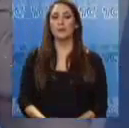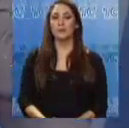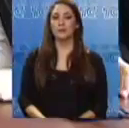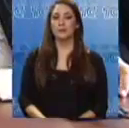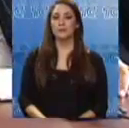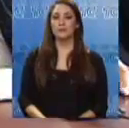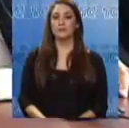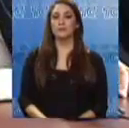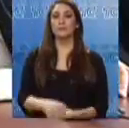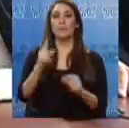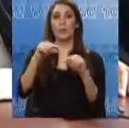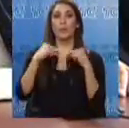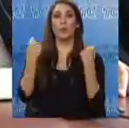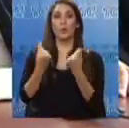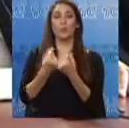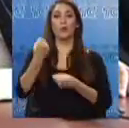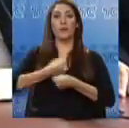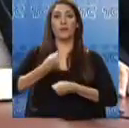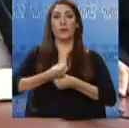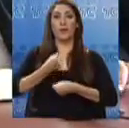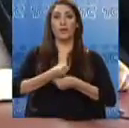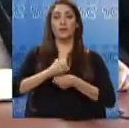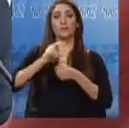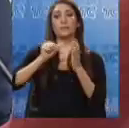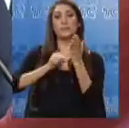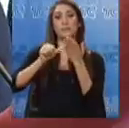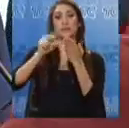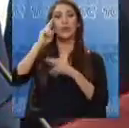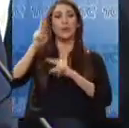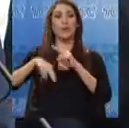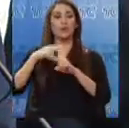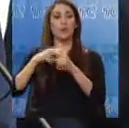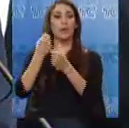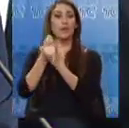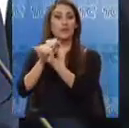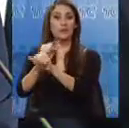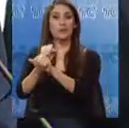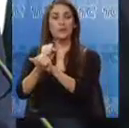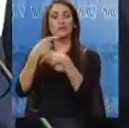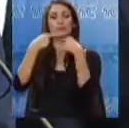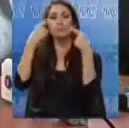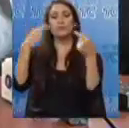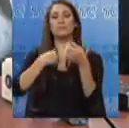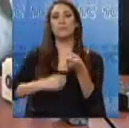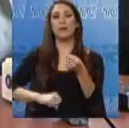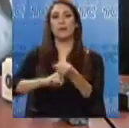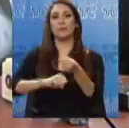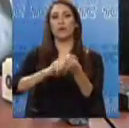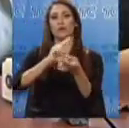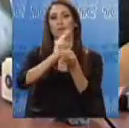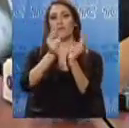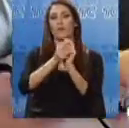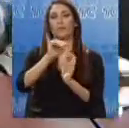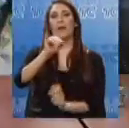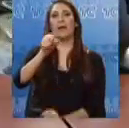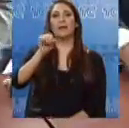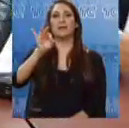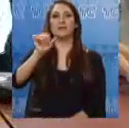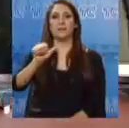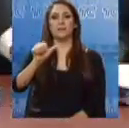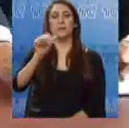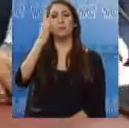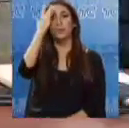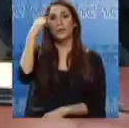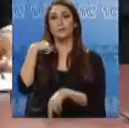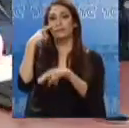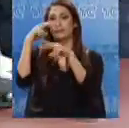El Sindicato Único de Trabajadores del Ministerio Nacional de Defensa anunció su apoyo a las reformas del ISFA. Esto luego de un